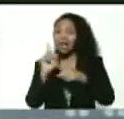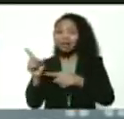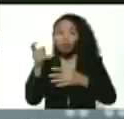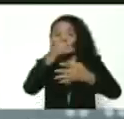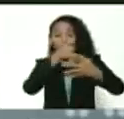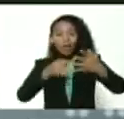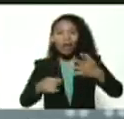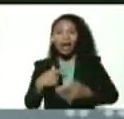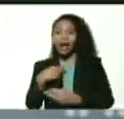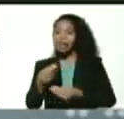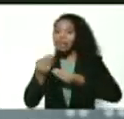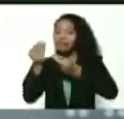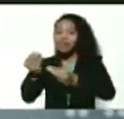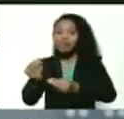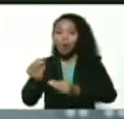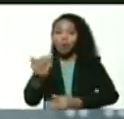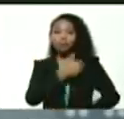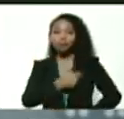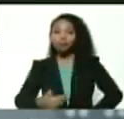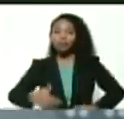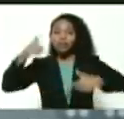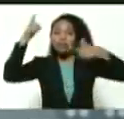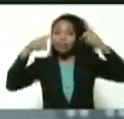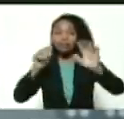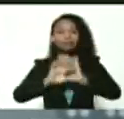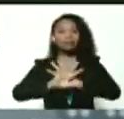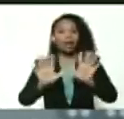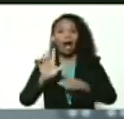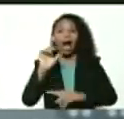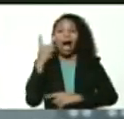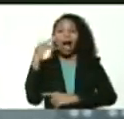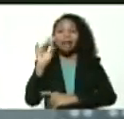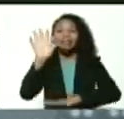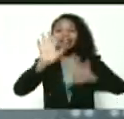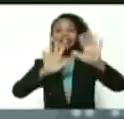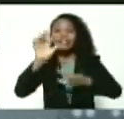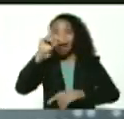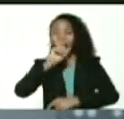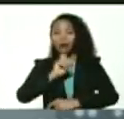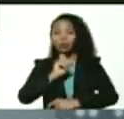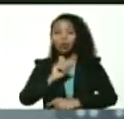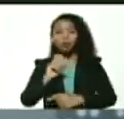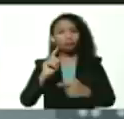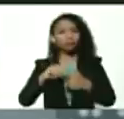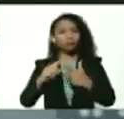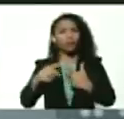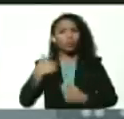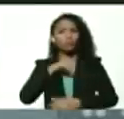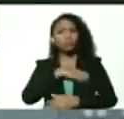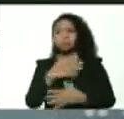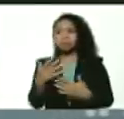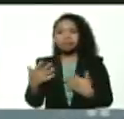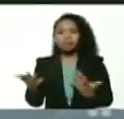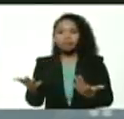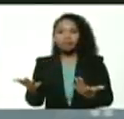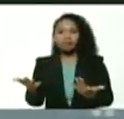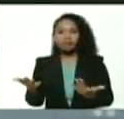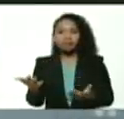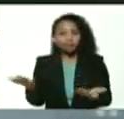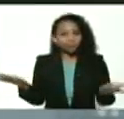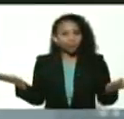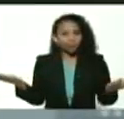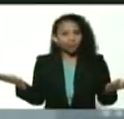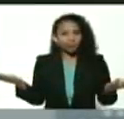que dio el comandante Chávez ya tiene casi 15 años y entonces nosotros que ah